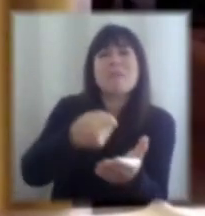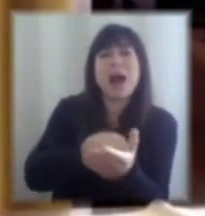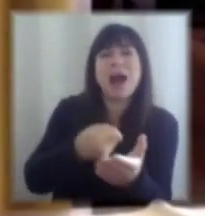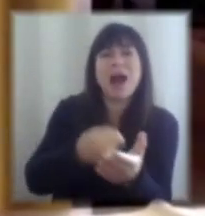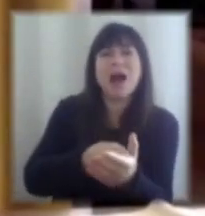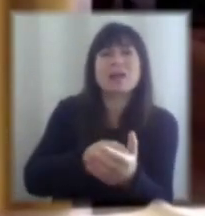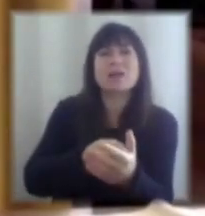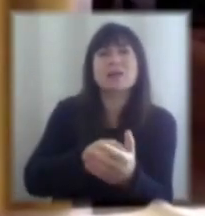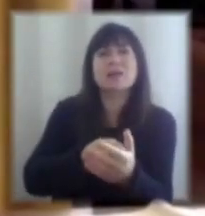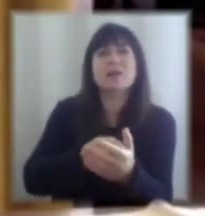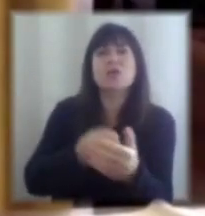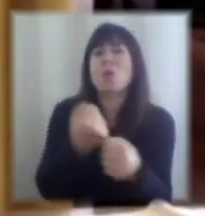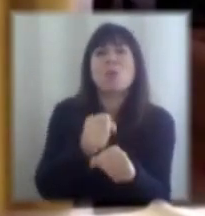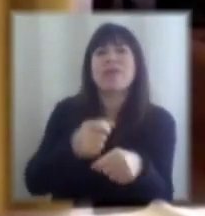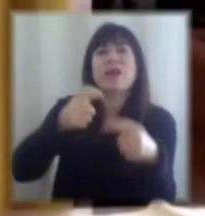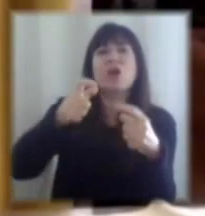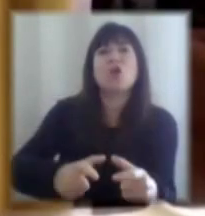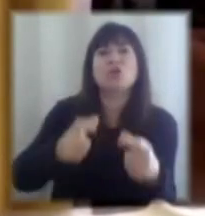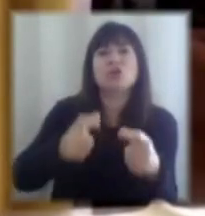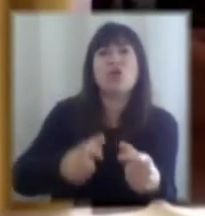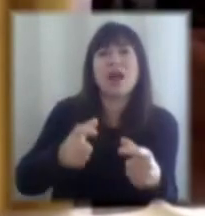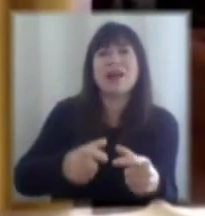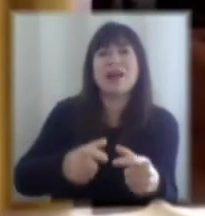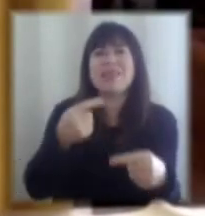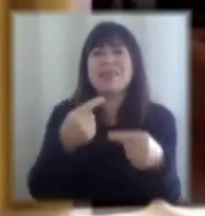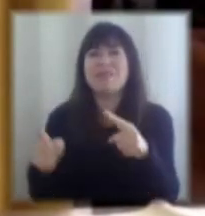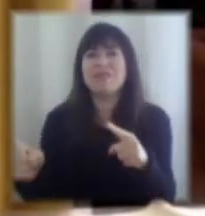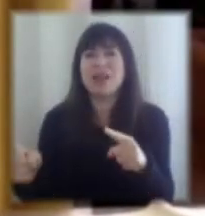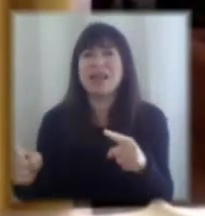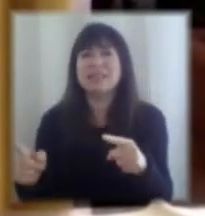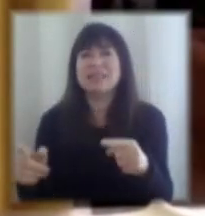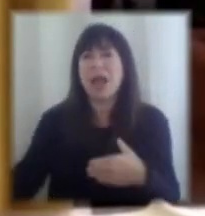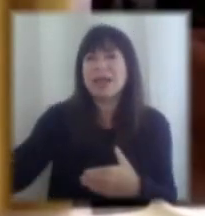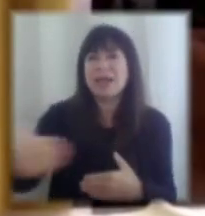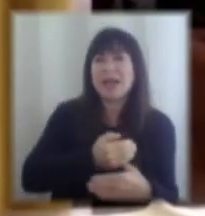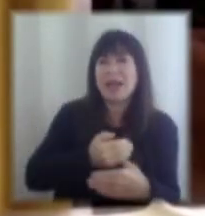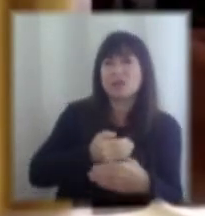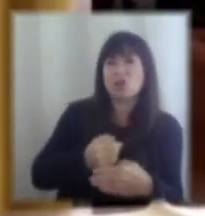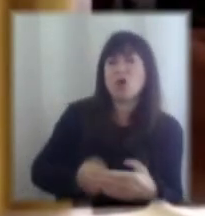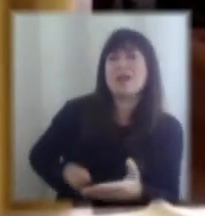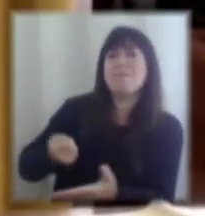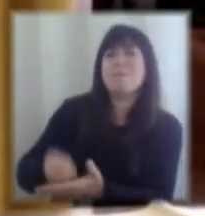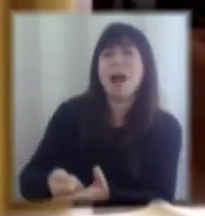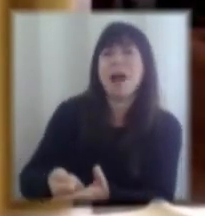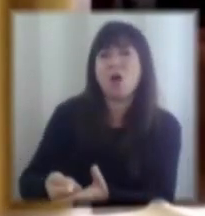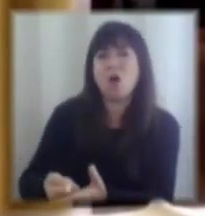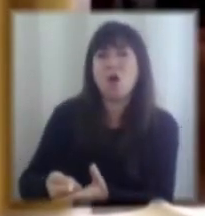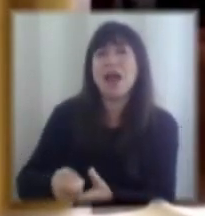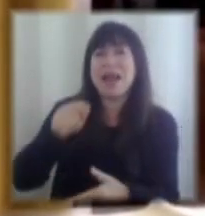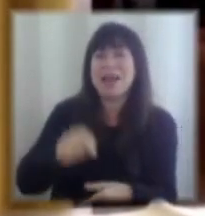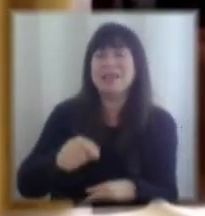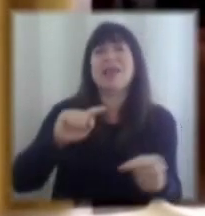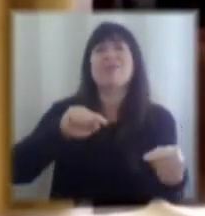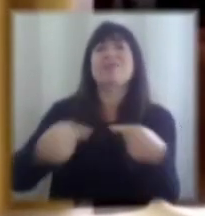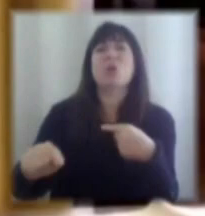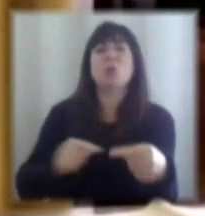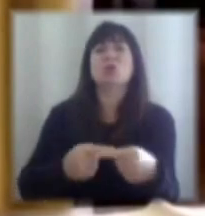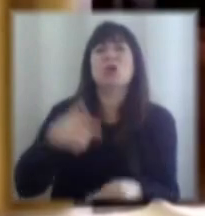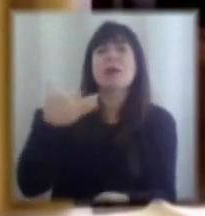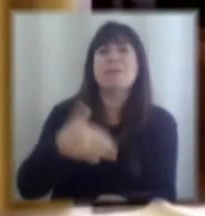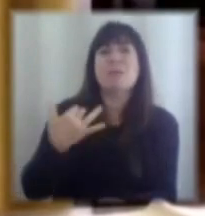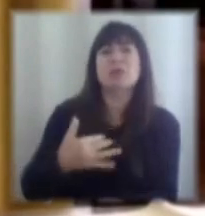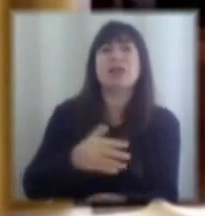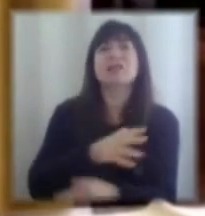aquello que genera la deuda, que es esta diferencia entre ingreso y egreso. Entonces, me parece que esa es la discusión fundamental. Es como,